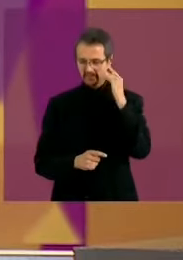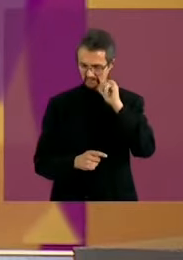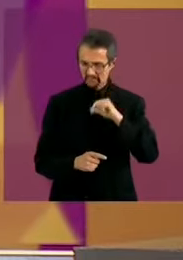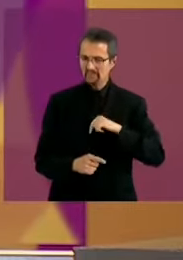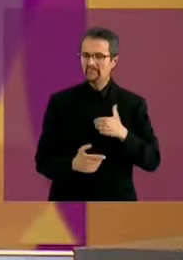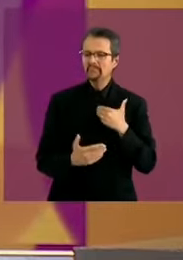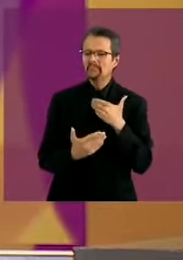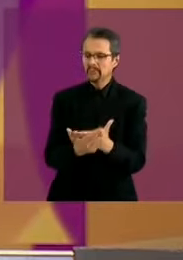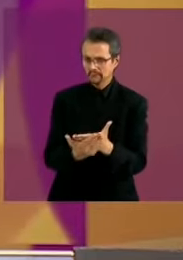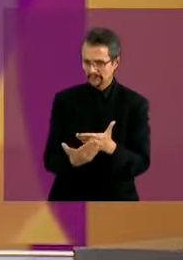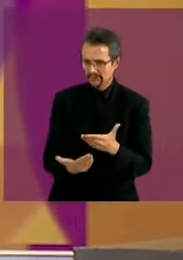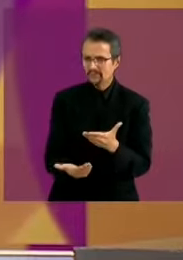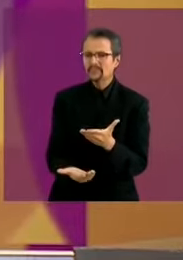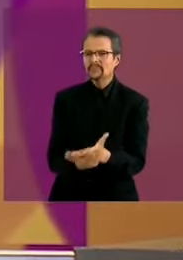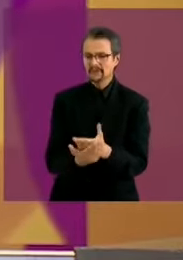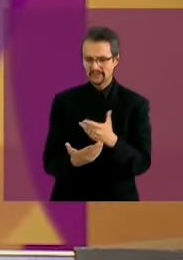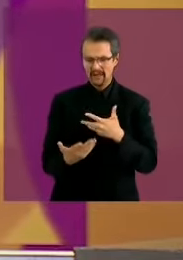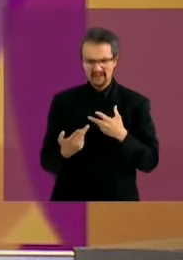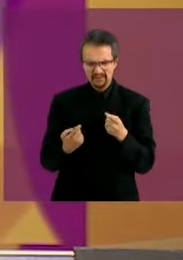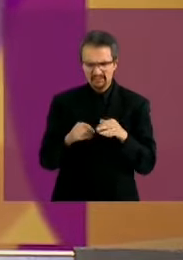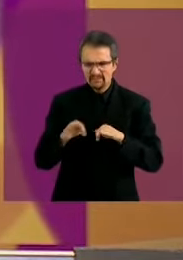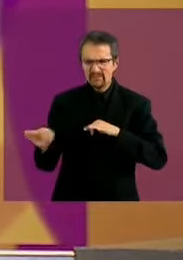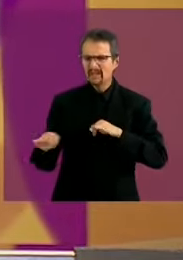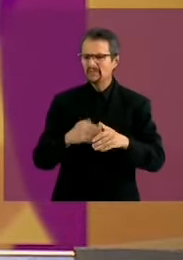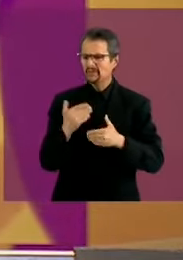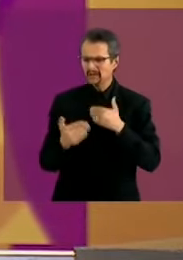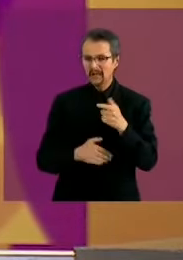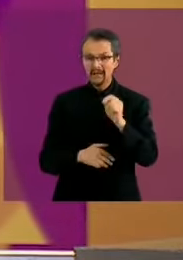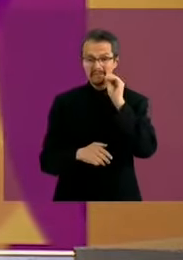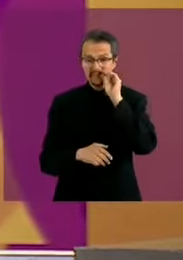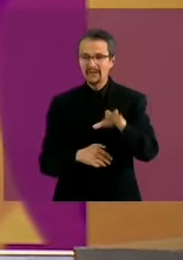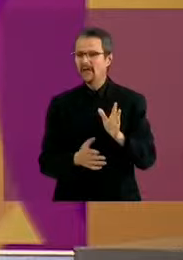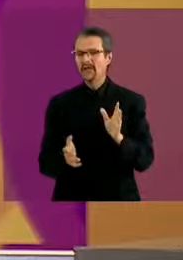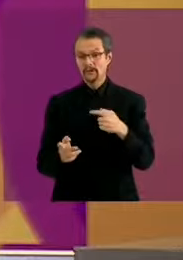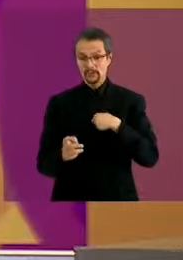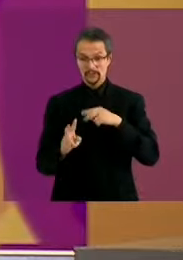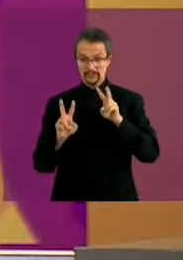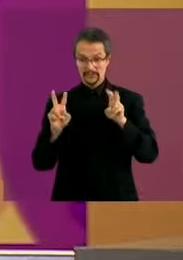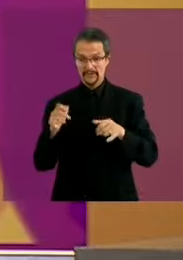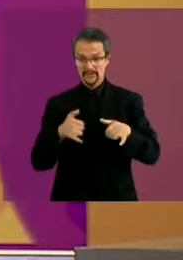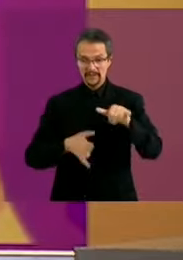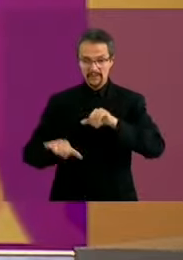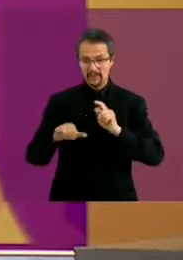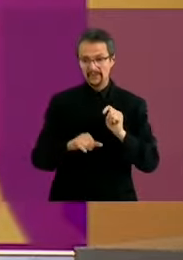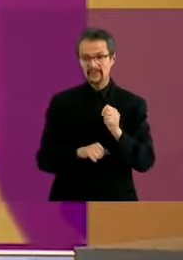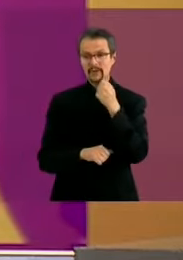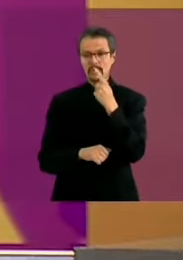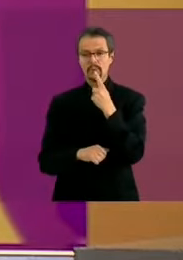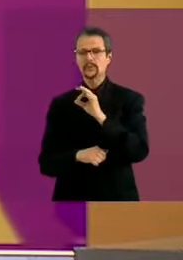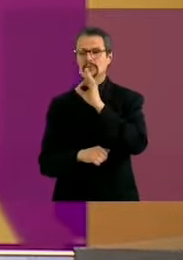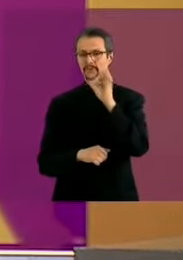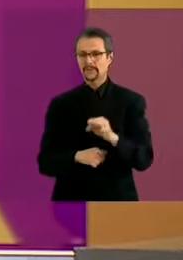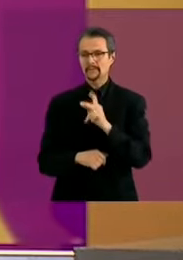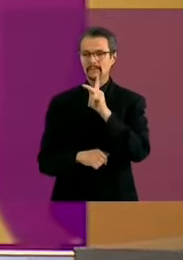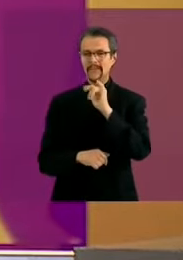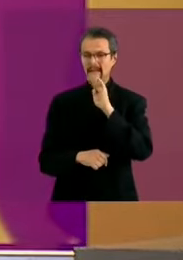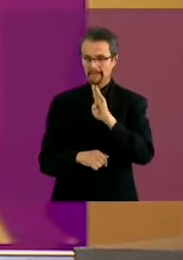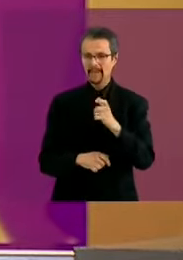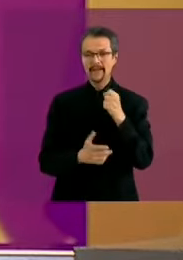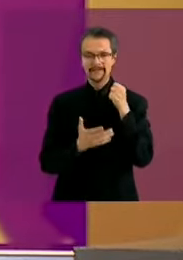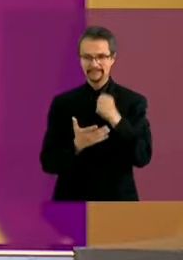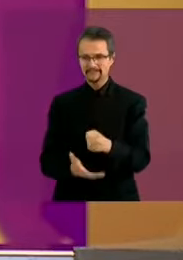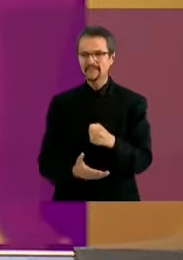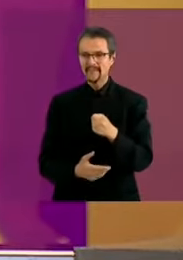entre un legislador productivo y uno que no. A ciencia y tecnología vamos a invertir ese 1% del PIB justamente para que el conocimiento